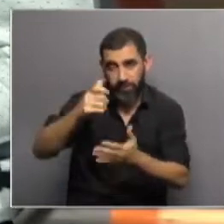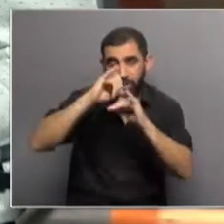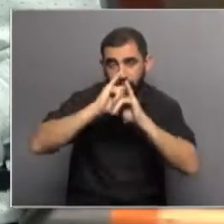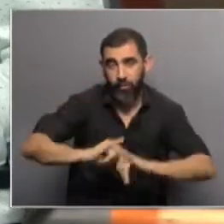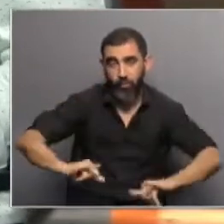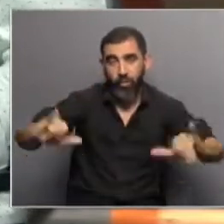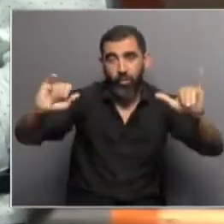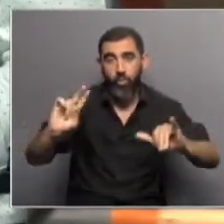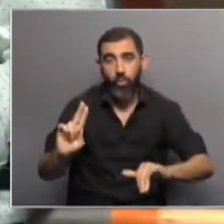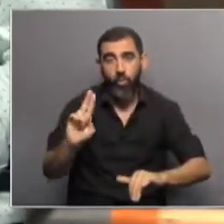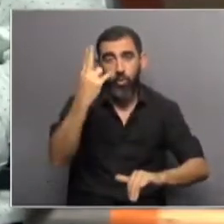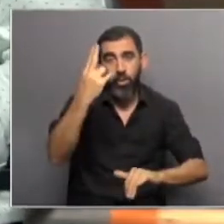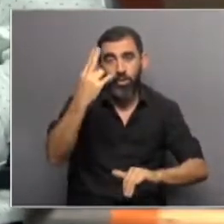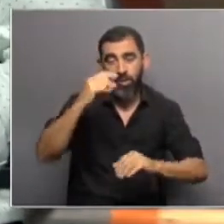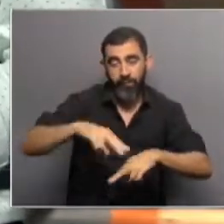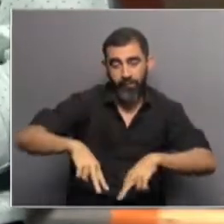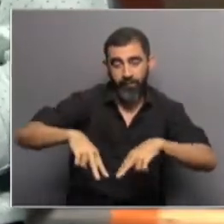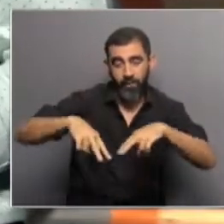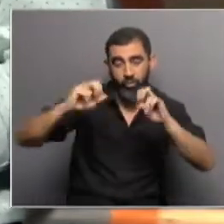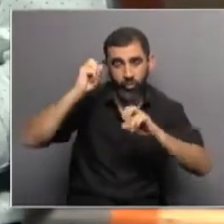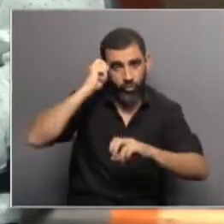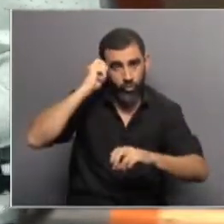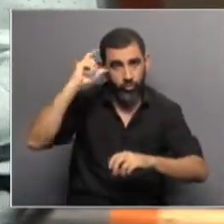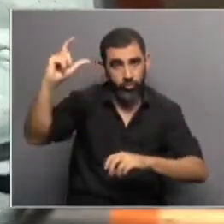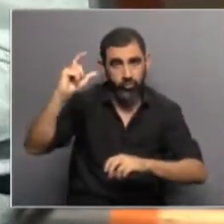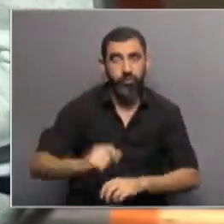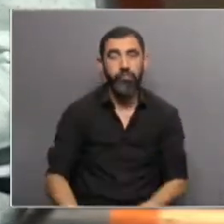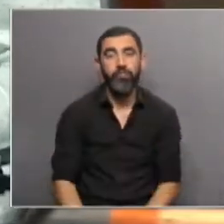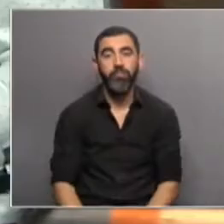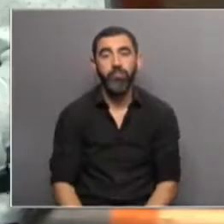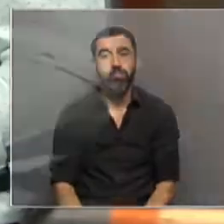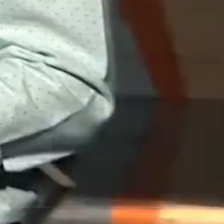divulgando el Uruguay de la investigación y el conocimiento.